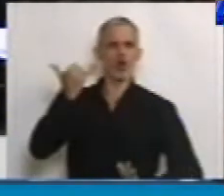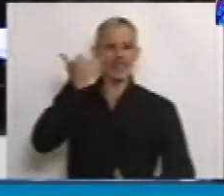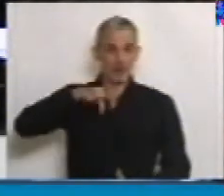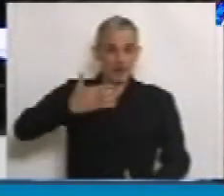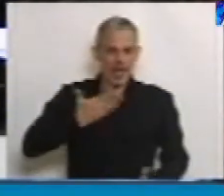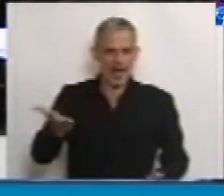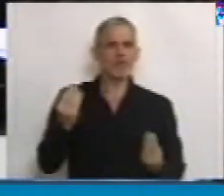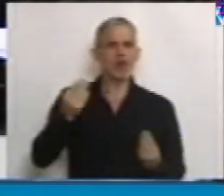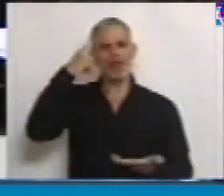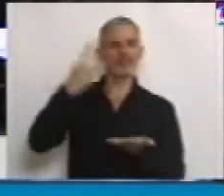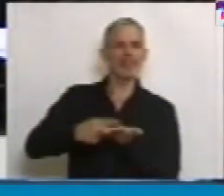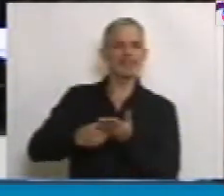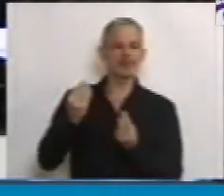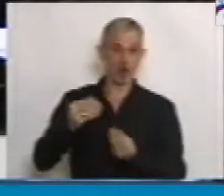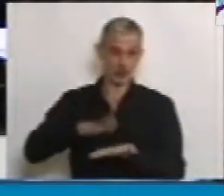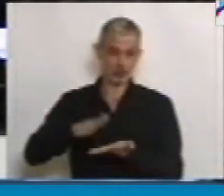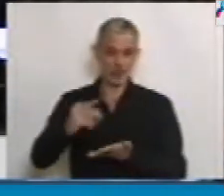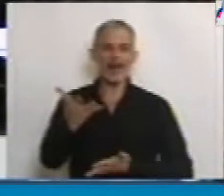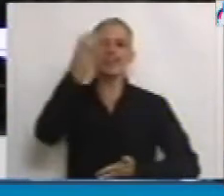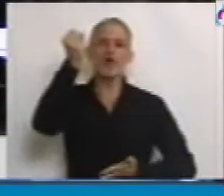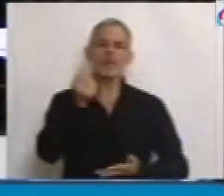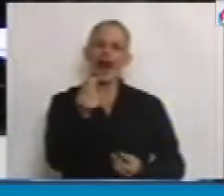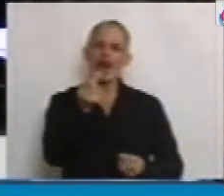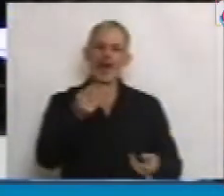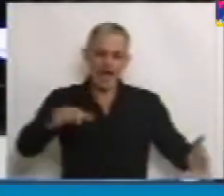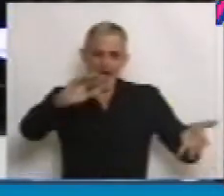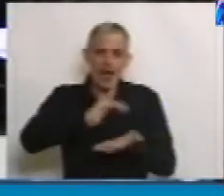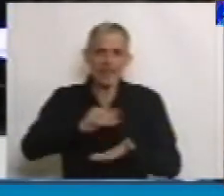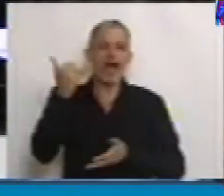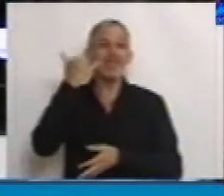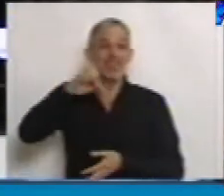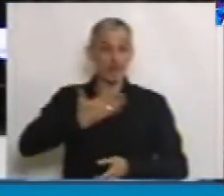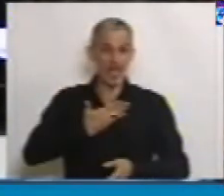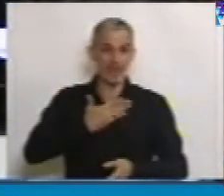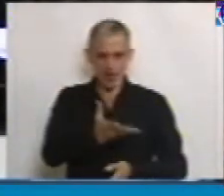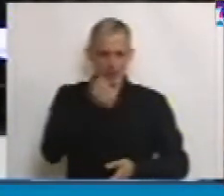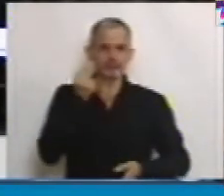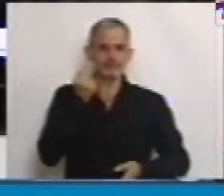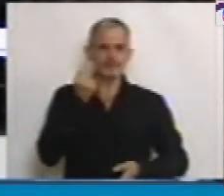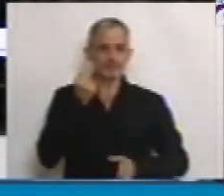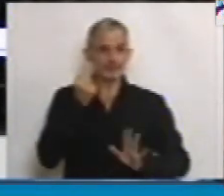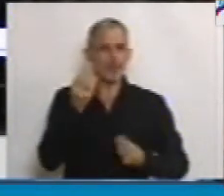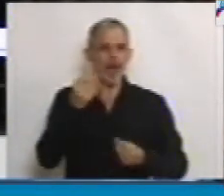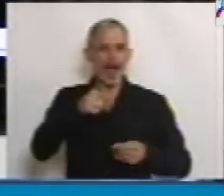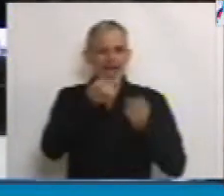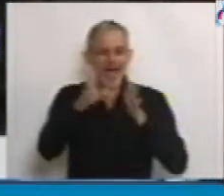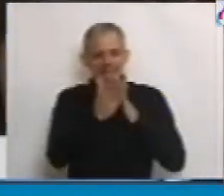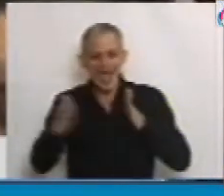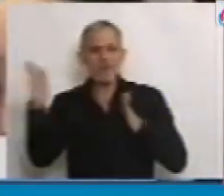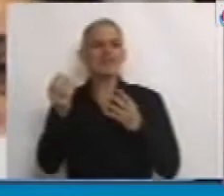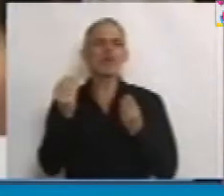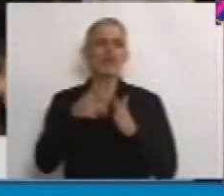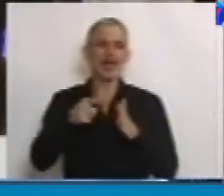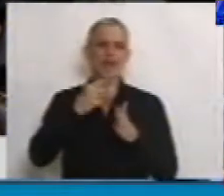porque la decisión trascendente de recuperar el capital mayoritario de esa compañía fue el puntapié inicial en el desafío de llegar al